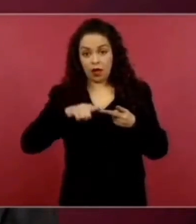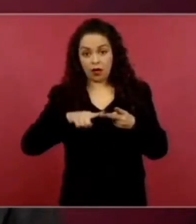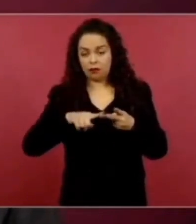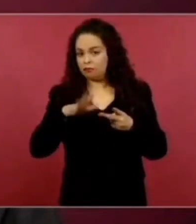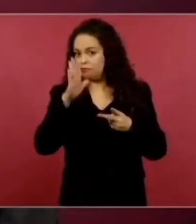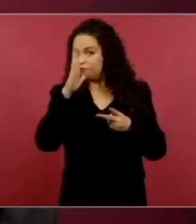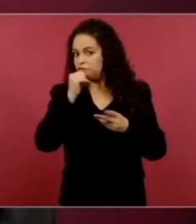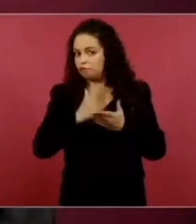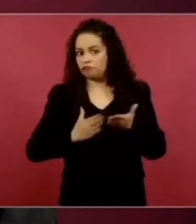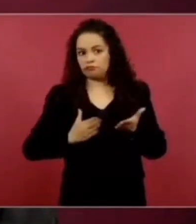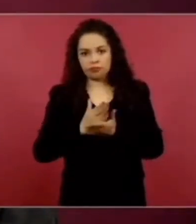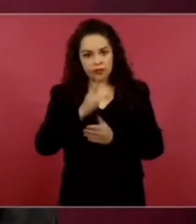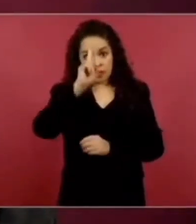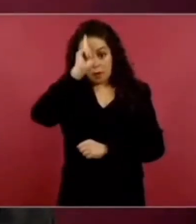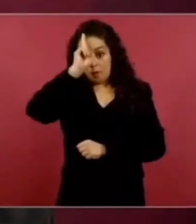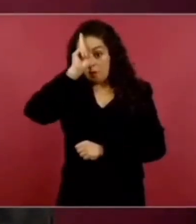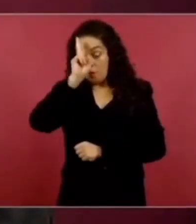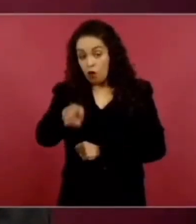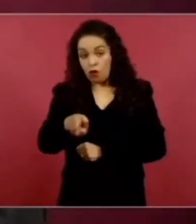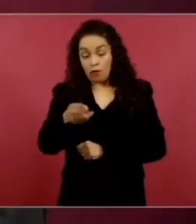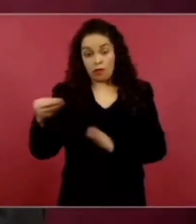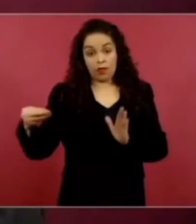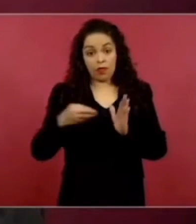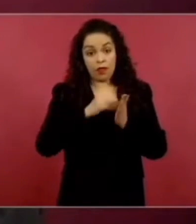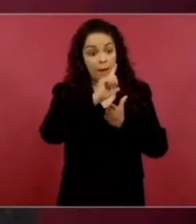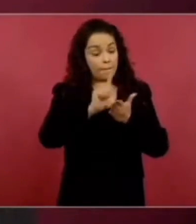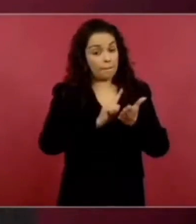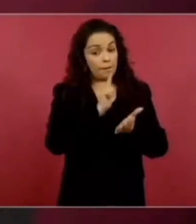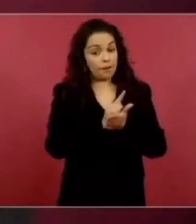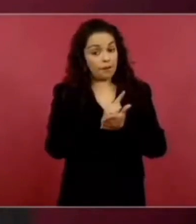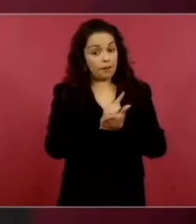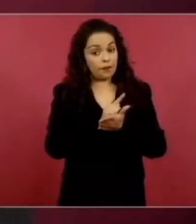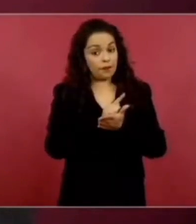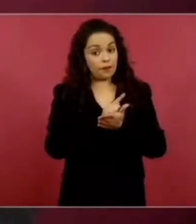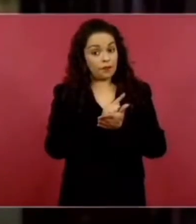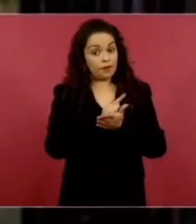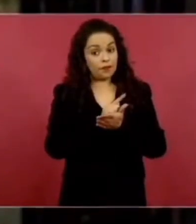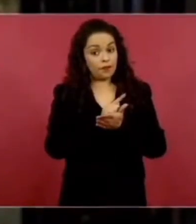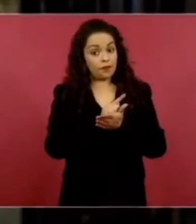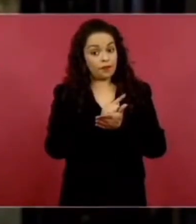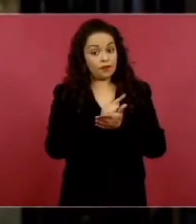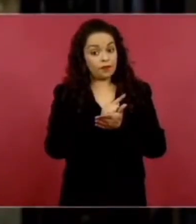participar constitucionalmente en tareas de seguridad pública.